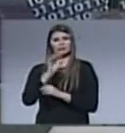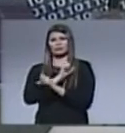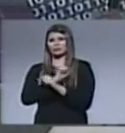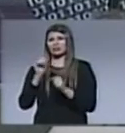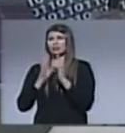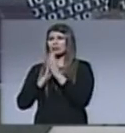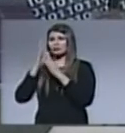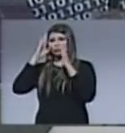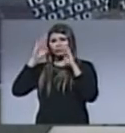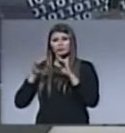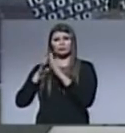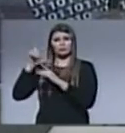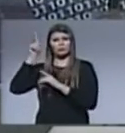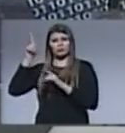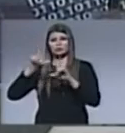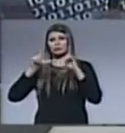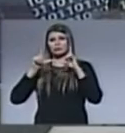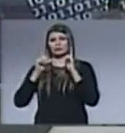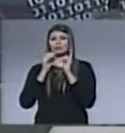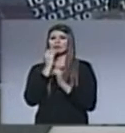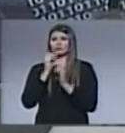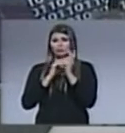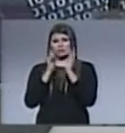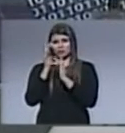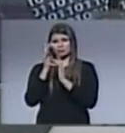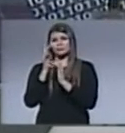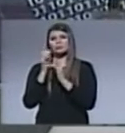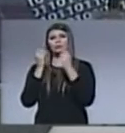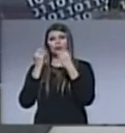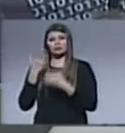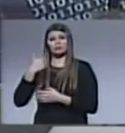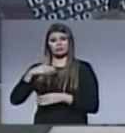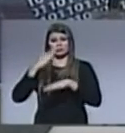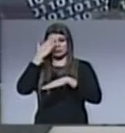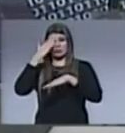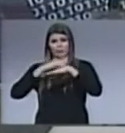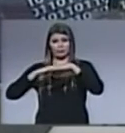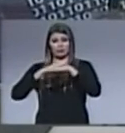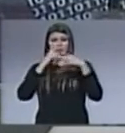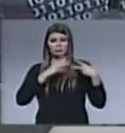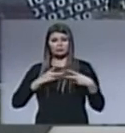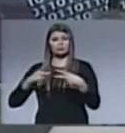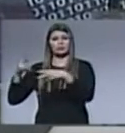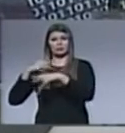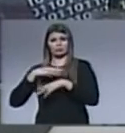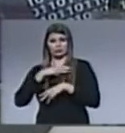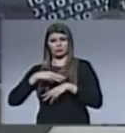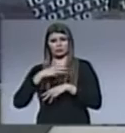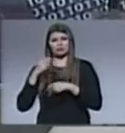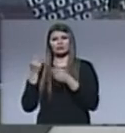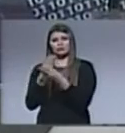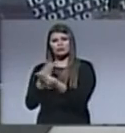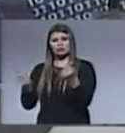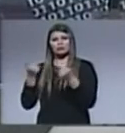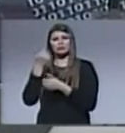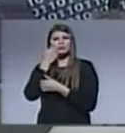le da a Jesucristo el lugar que le merece. Cuando a Pablo en su viaje misionero sanó a